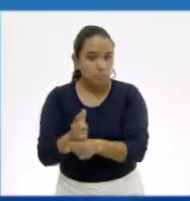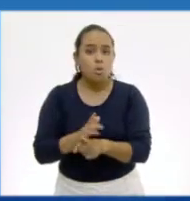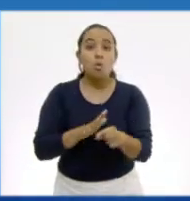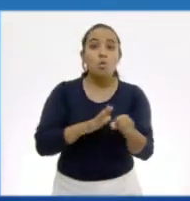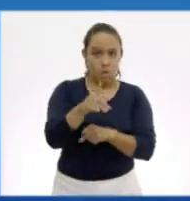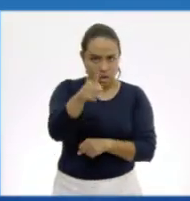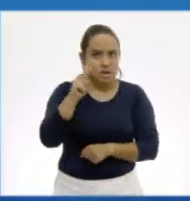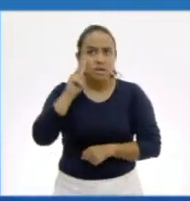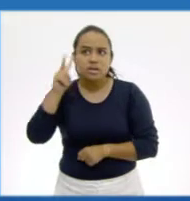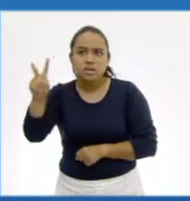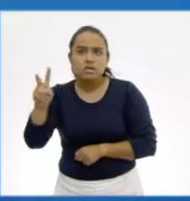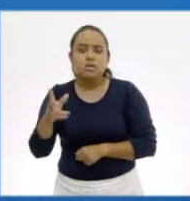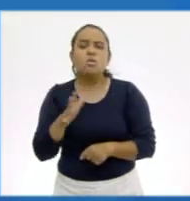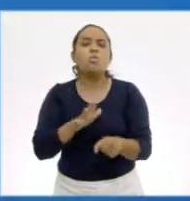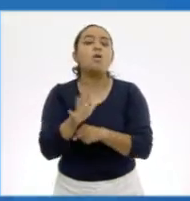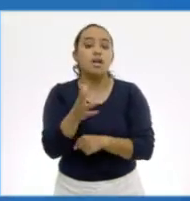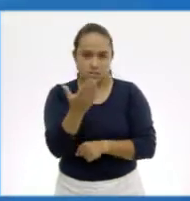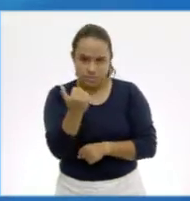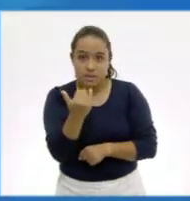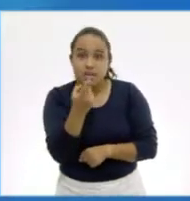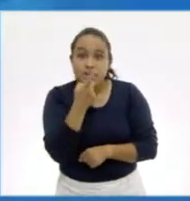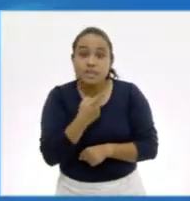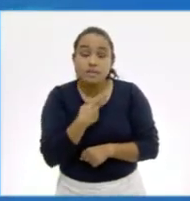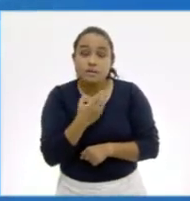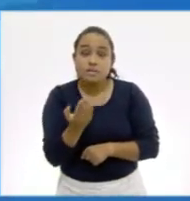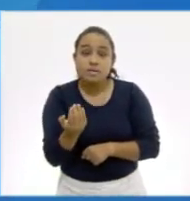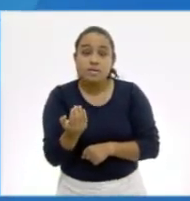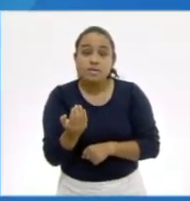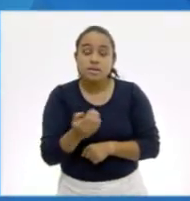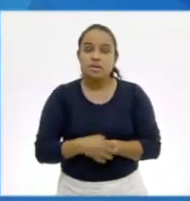Fíjate muy bien, ¿cuál es? A ver, dime. Ven, dime, dime.